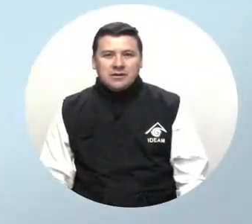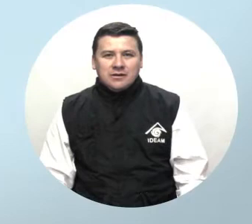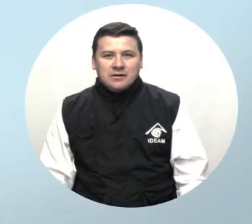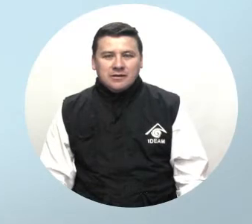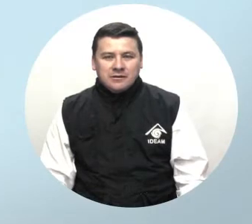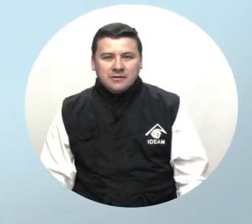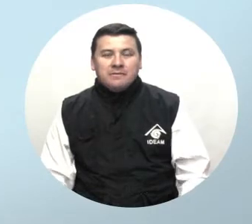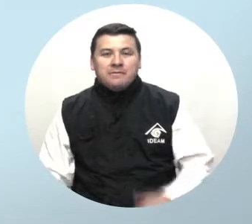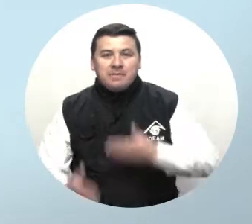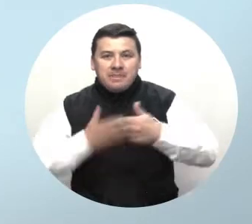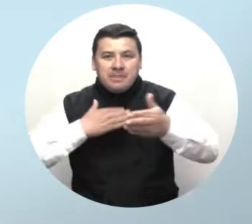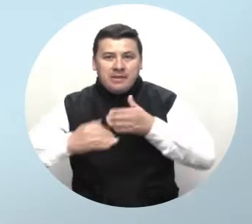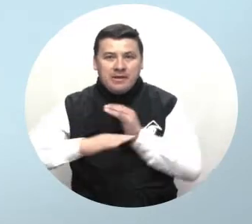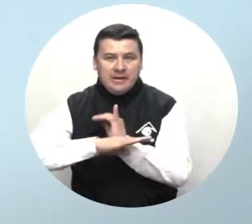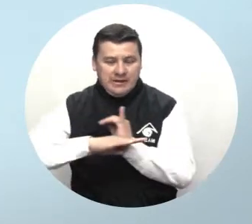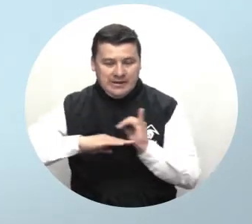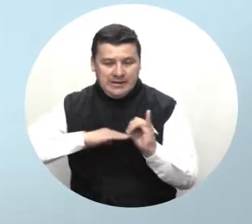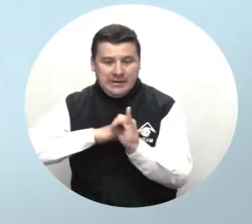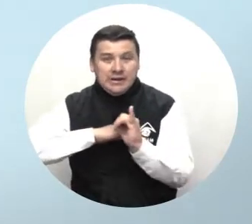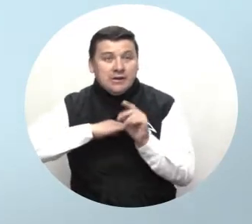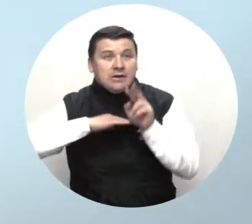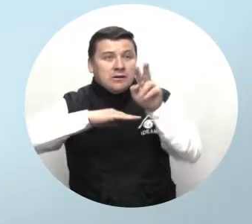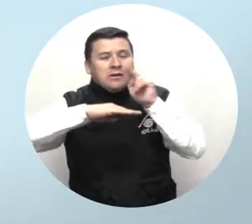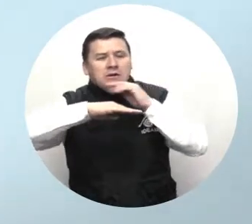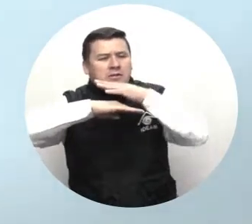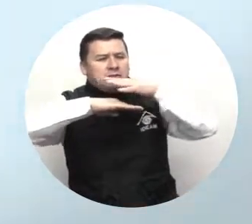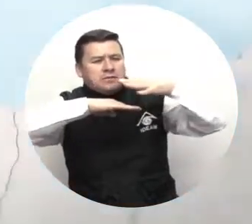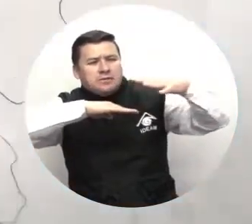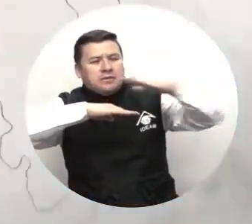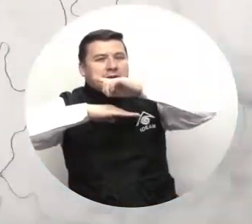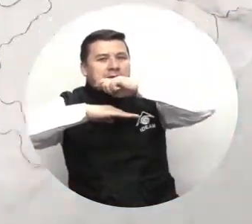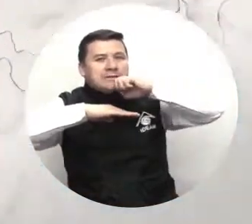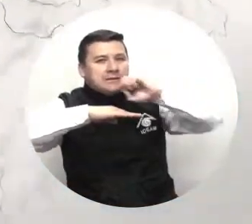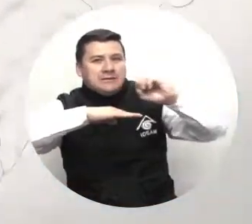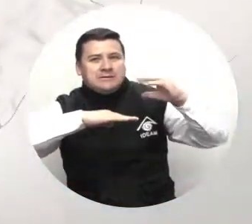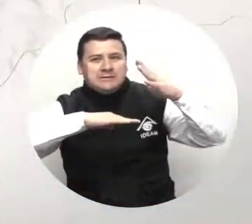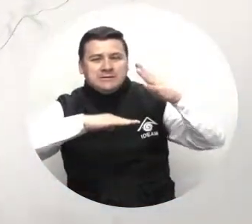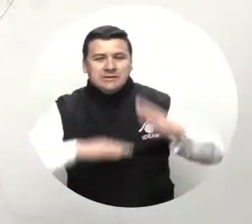En nuestras islas se estima cielo parcialmente nublado con tiempo seco.